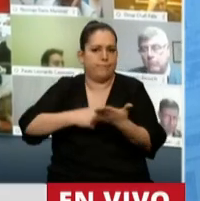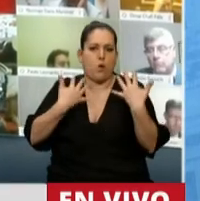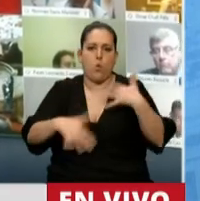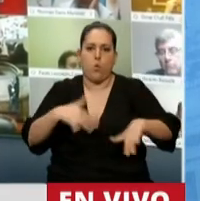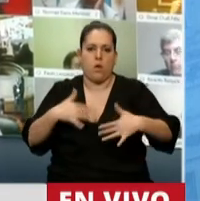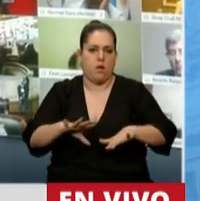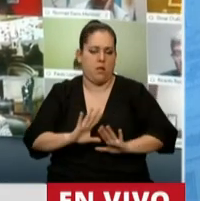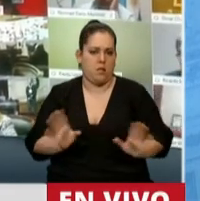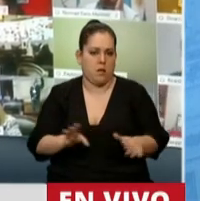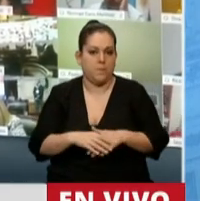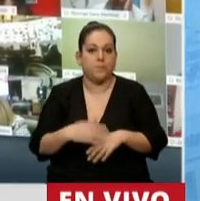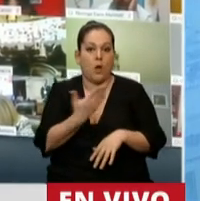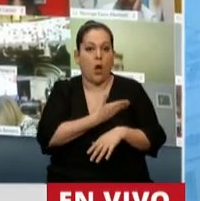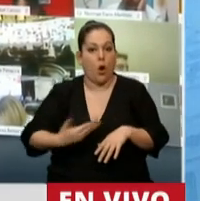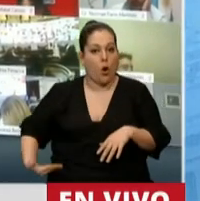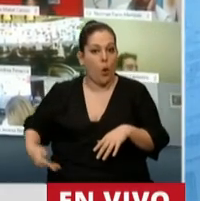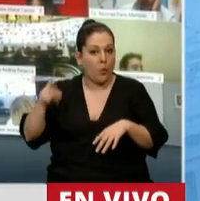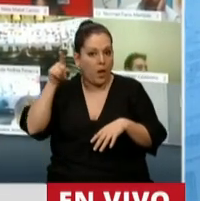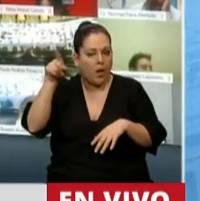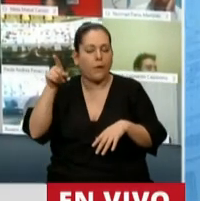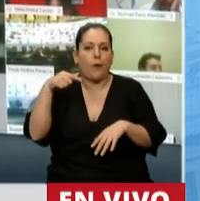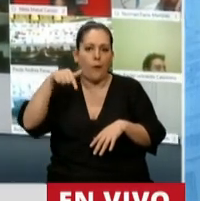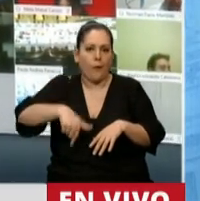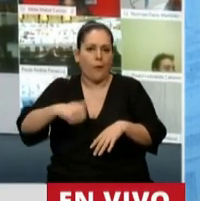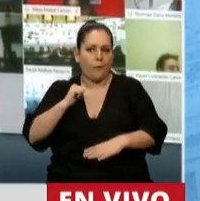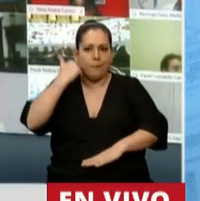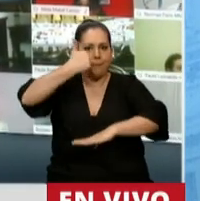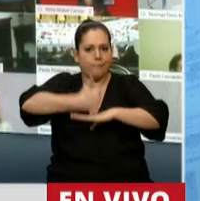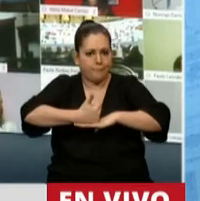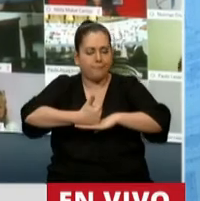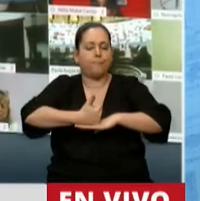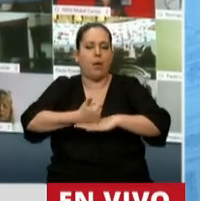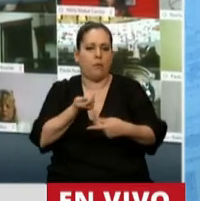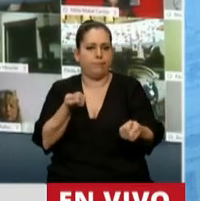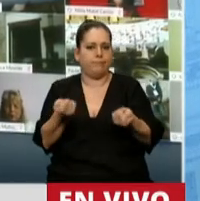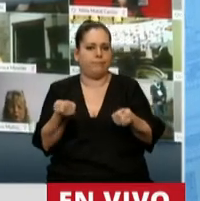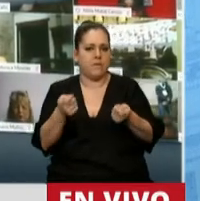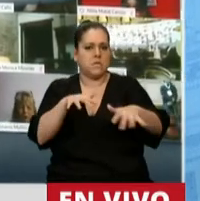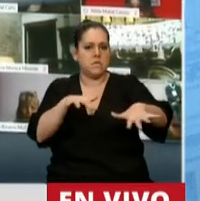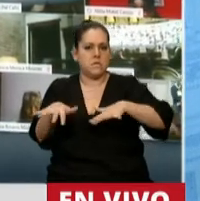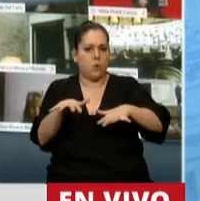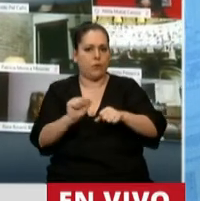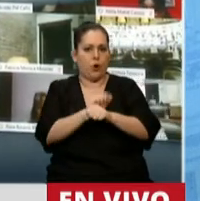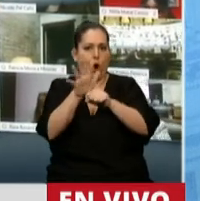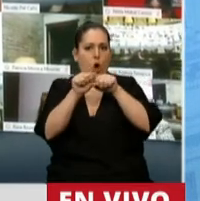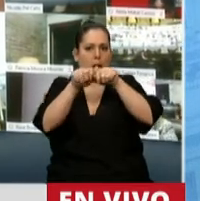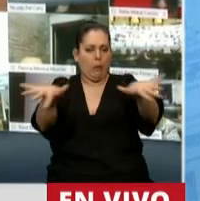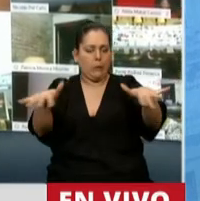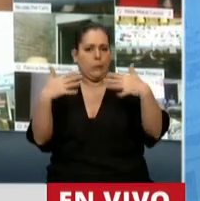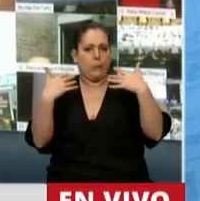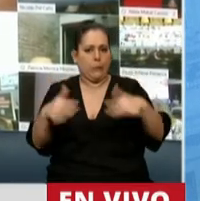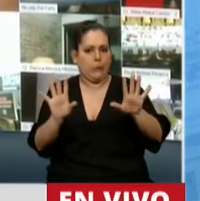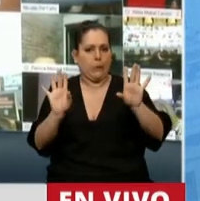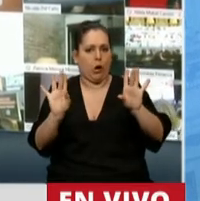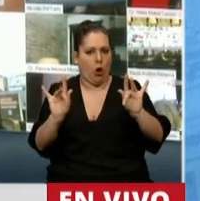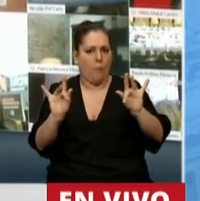Y al Gobierno Nacional le está tocando hoy gobernar en medio de una pandemia con circunstancias complejísimas y que ha